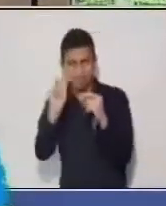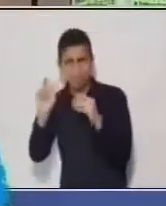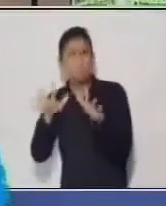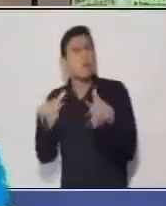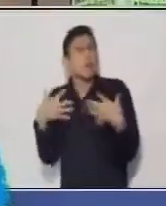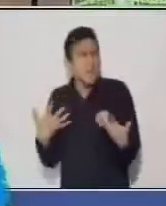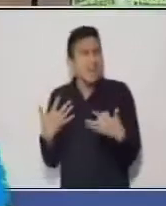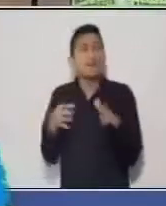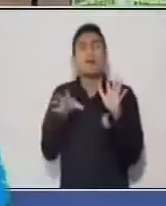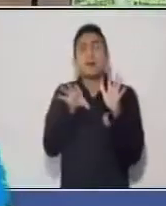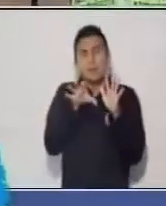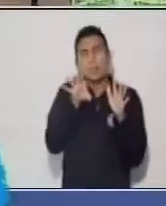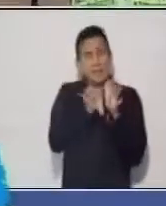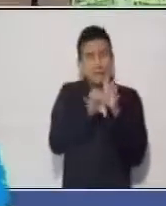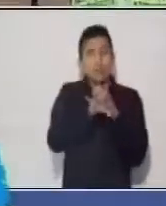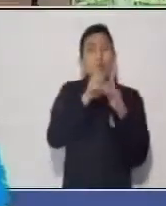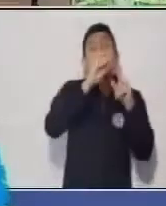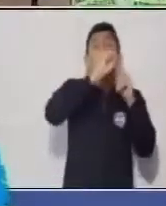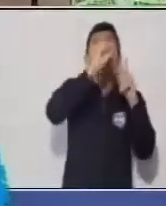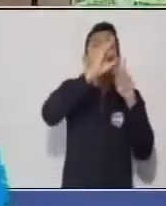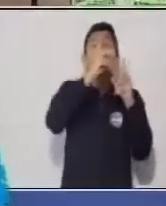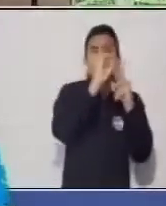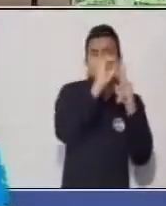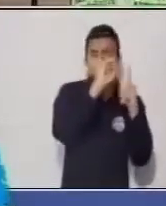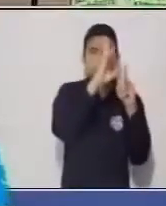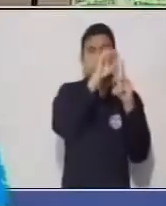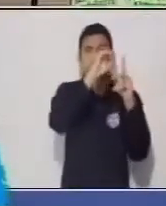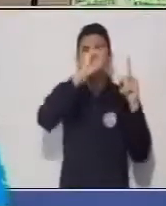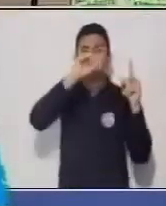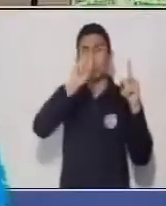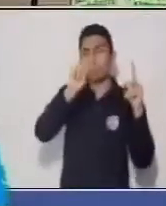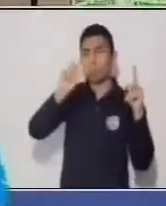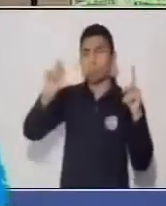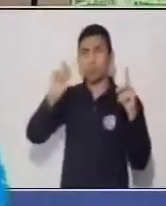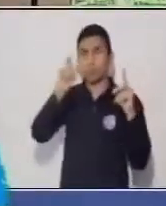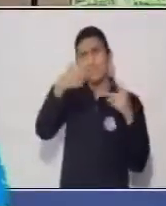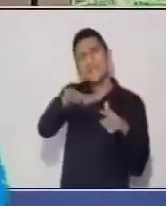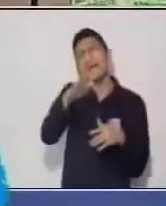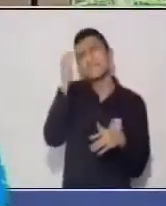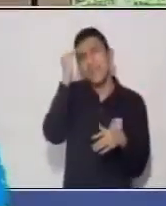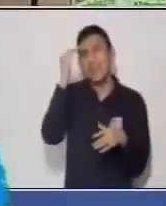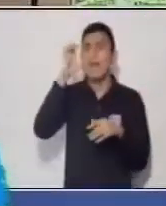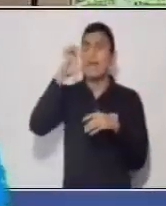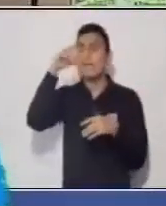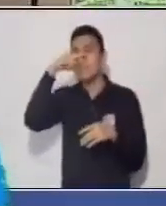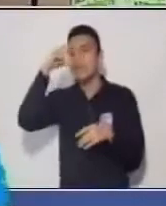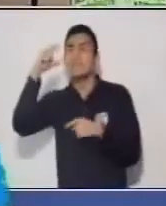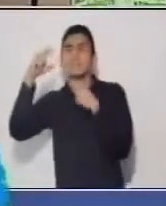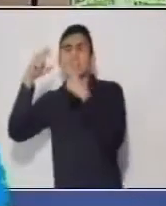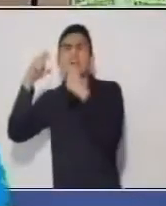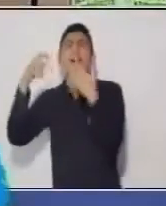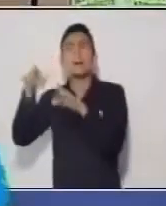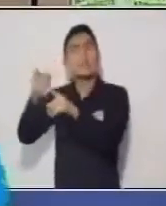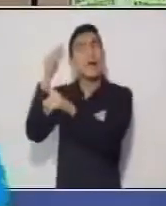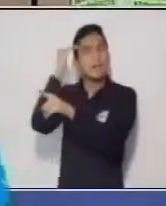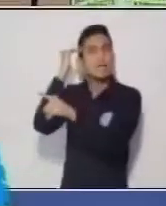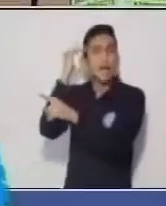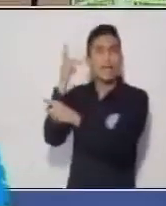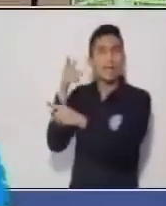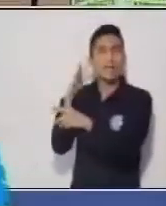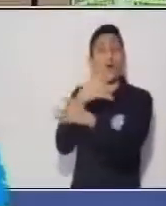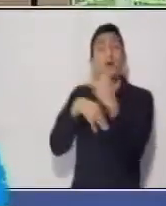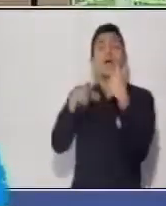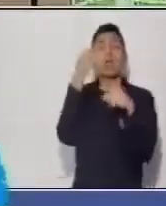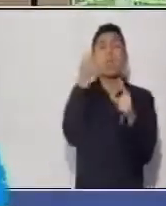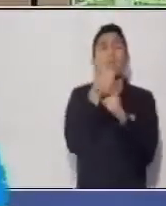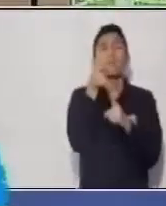se sabe de qué se habla. O porque se entiende que la persona con quien se está hablando, pues ya sabe qué mensaje